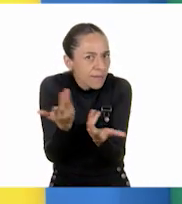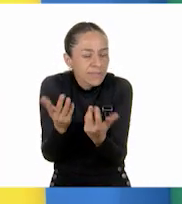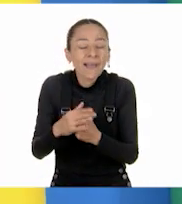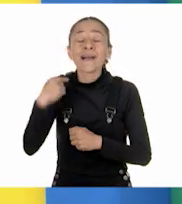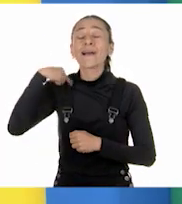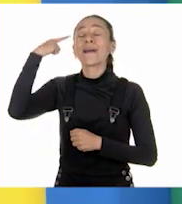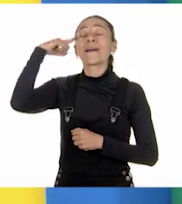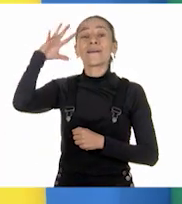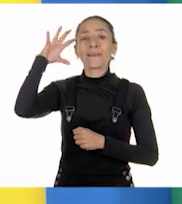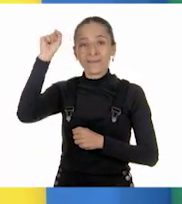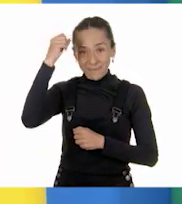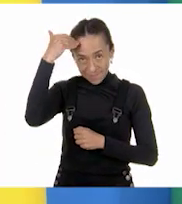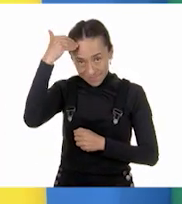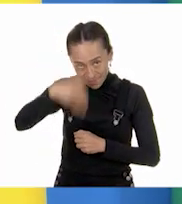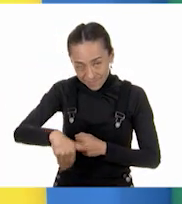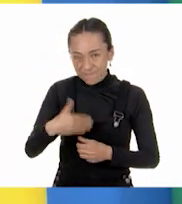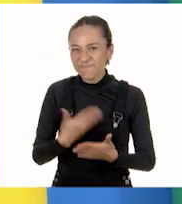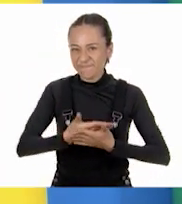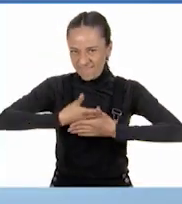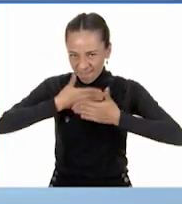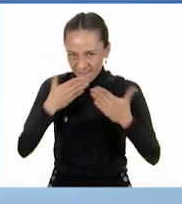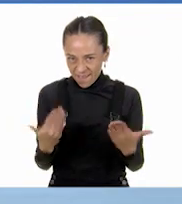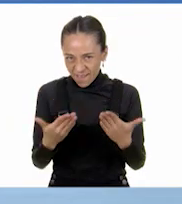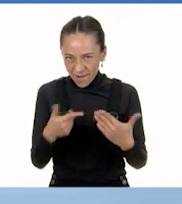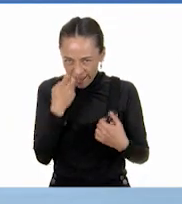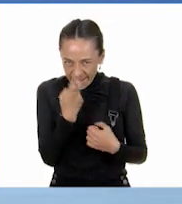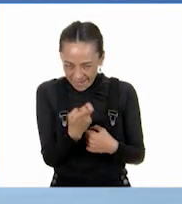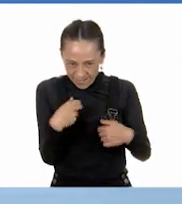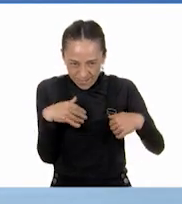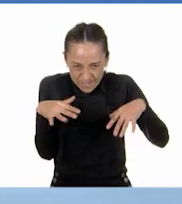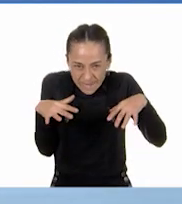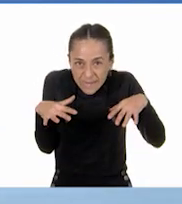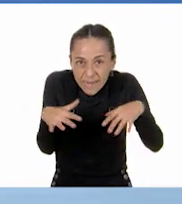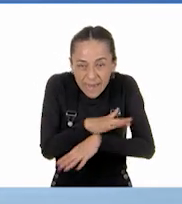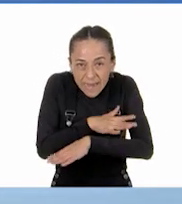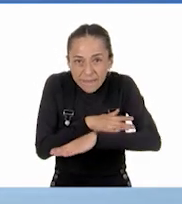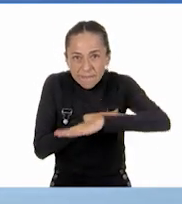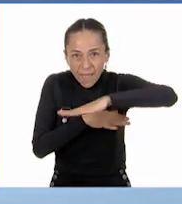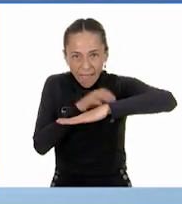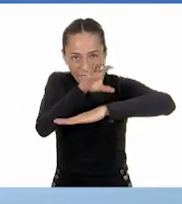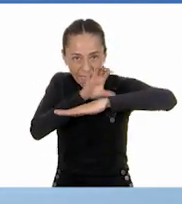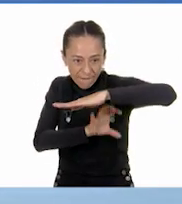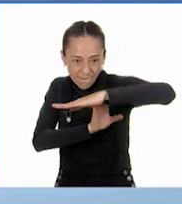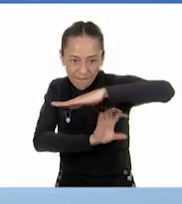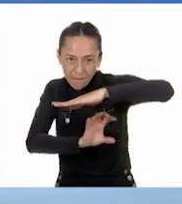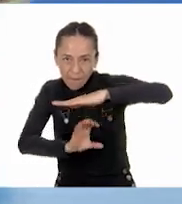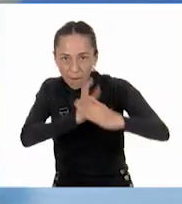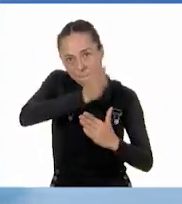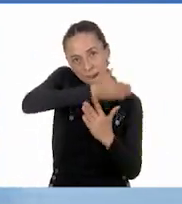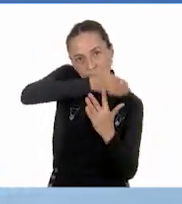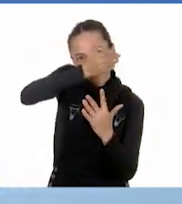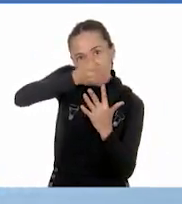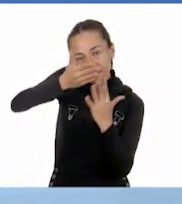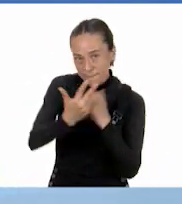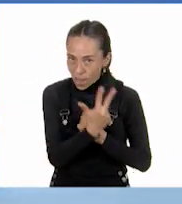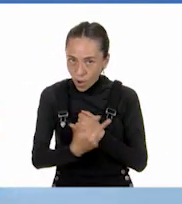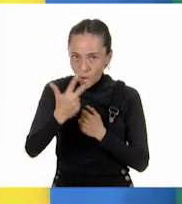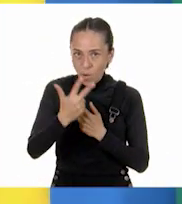voy a convertir en octavos. ¿Así como por arte de magia? ¿Dónde está tu varita?